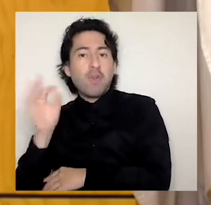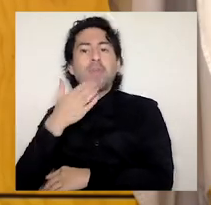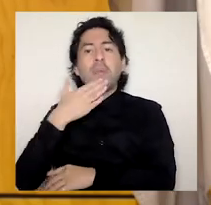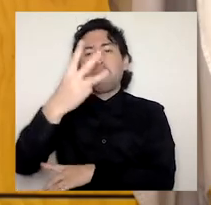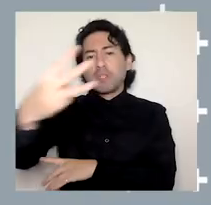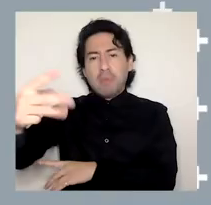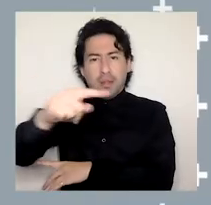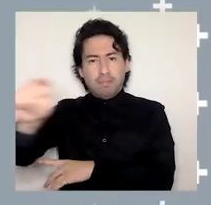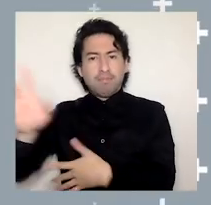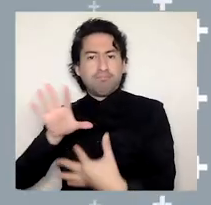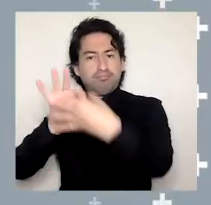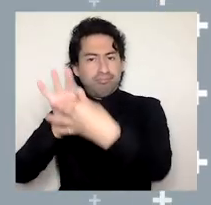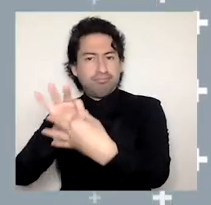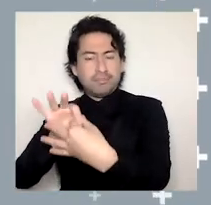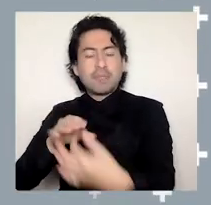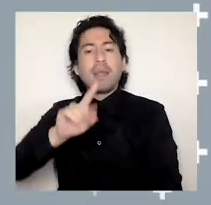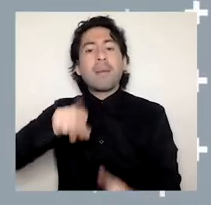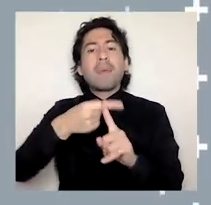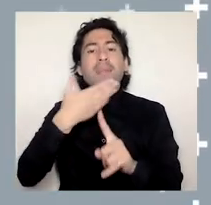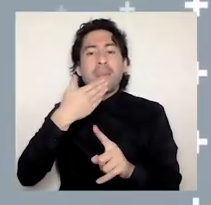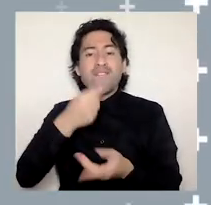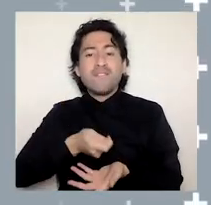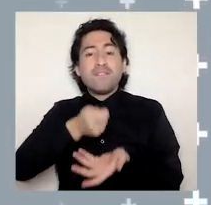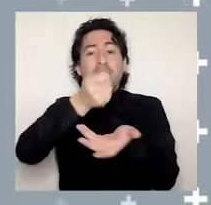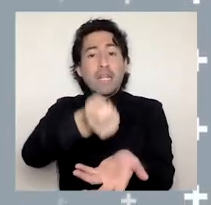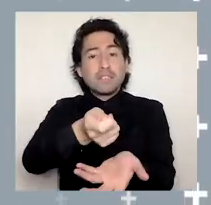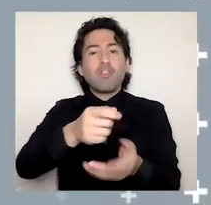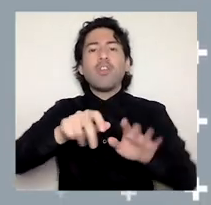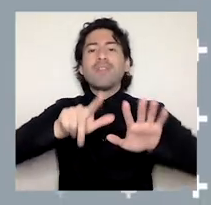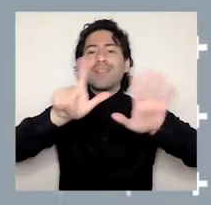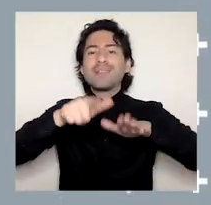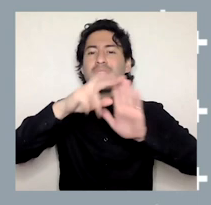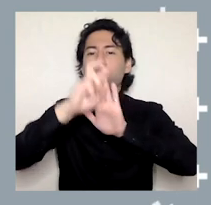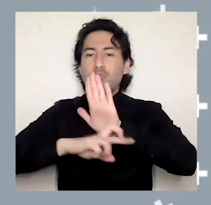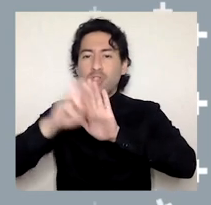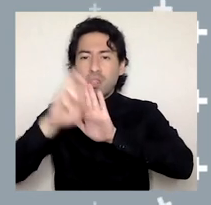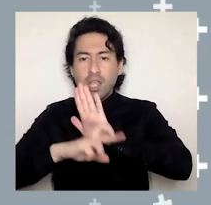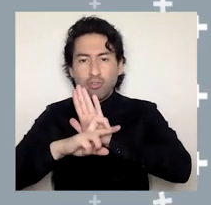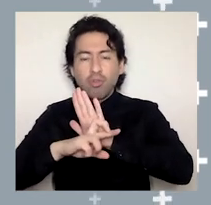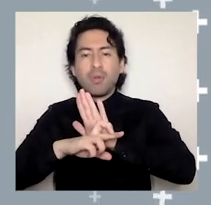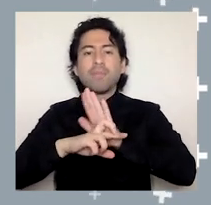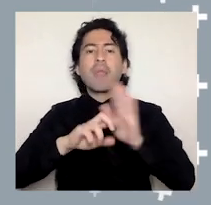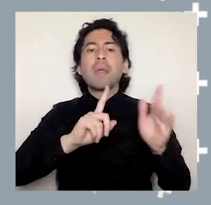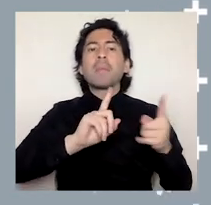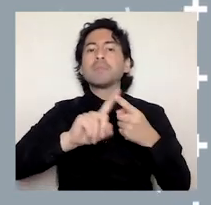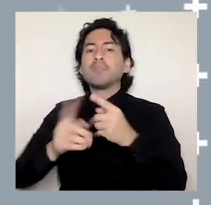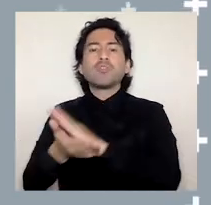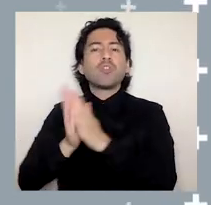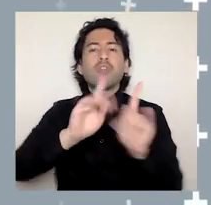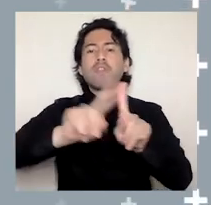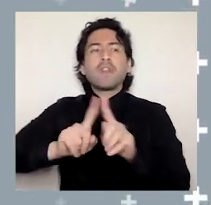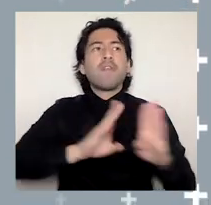municipios. También se financiaron 17 proyectos de extensión académica con participación de todas